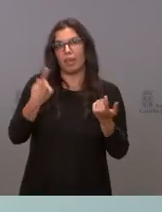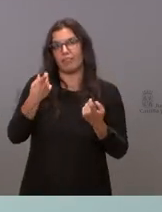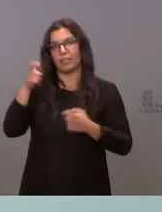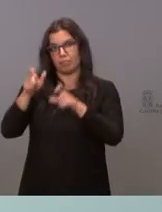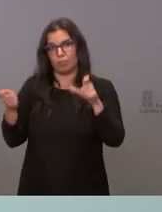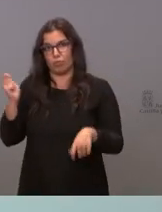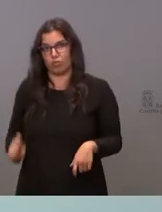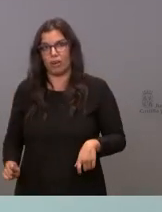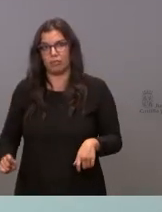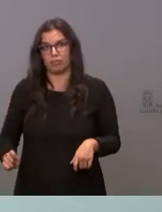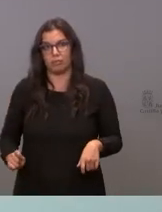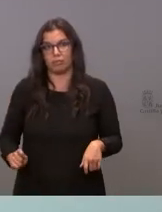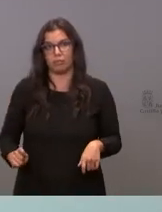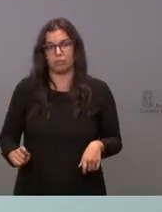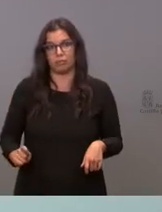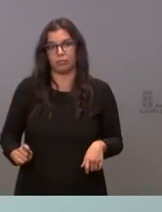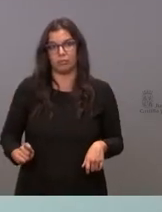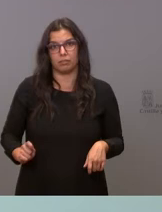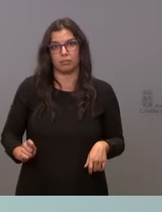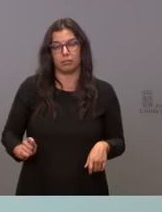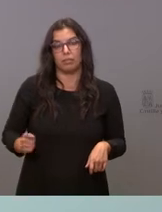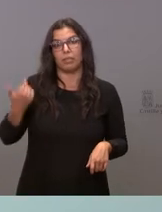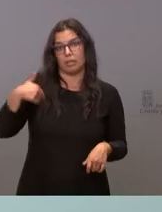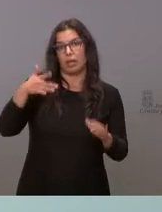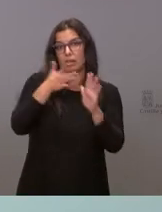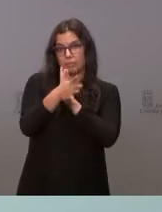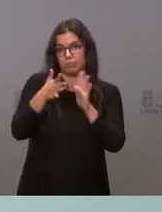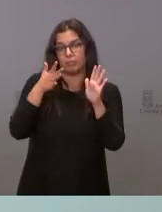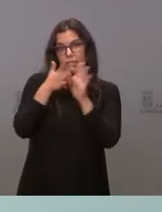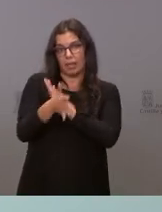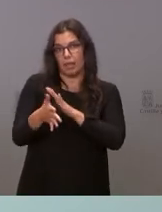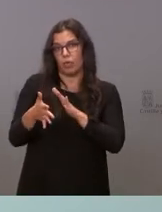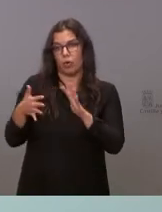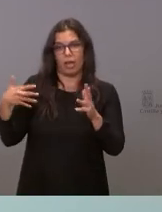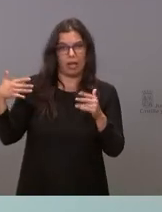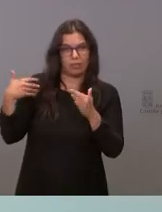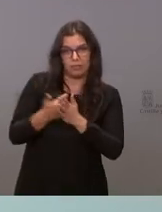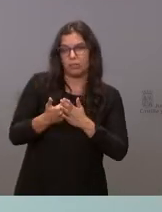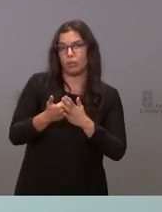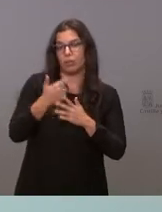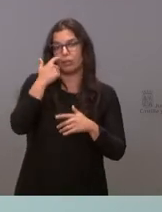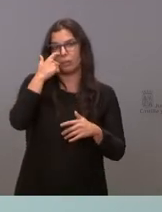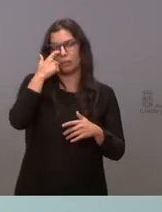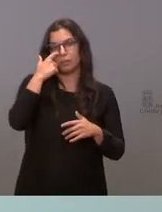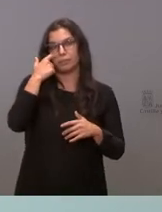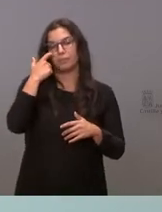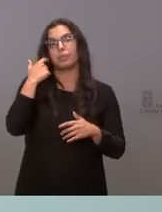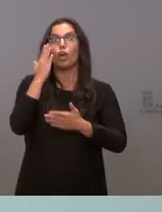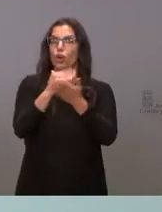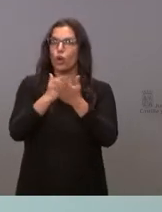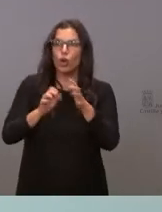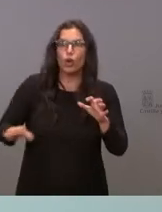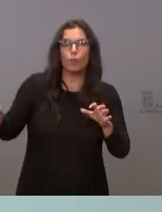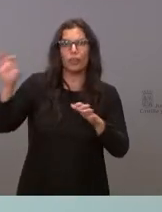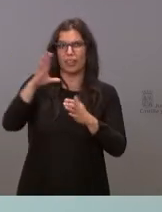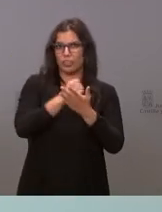Y no es extensible. Y ya lo hemos explicado a lo largo de toda esta crisis. Hemos sufrido todas las comunidades autónomas y